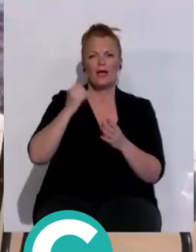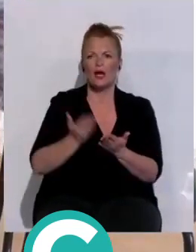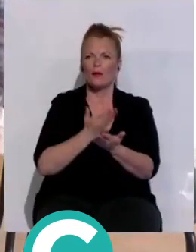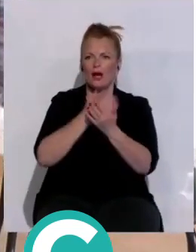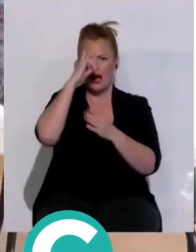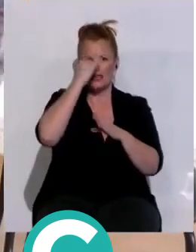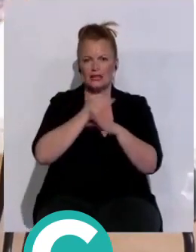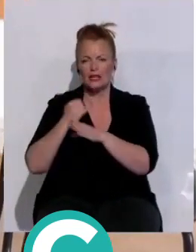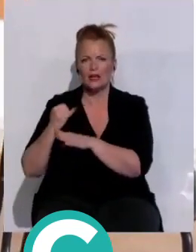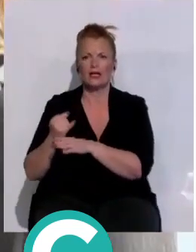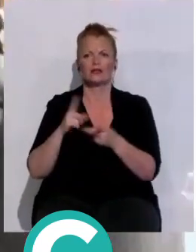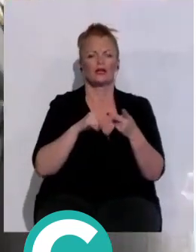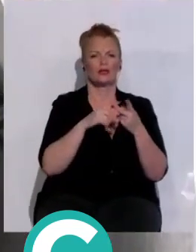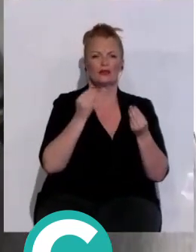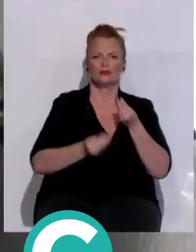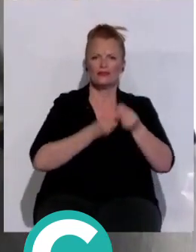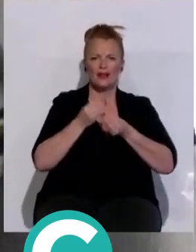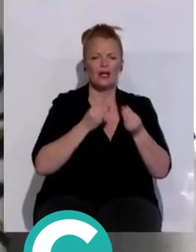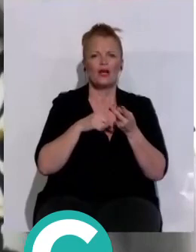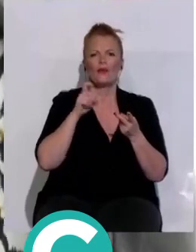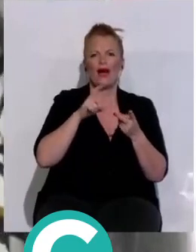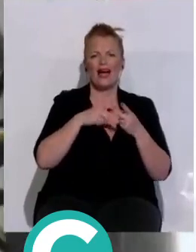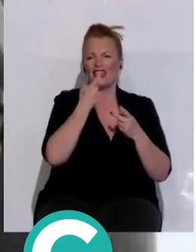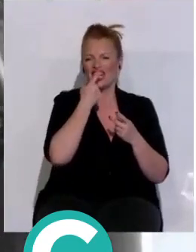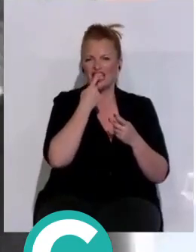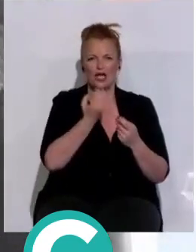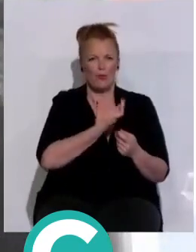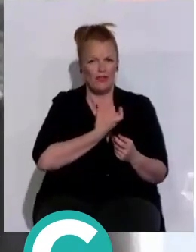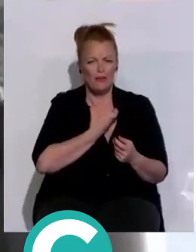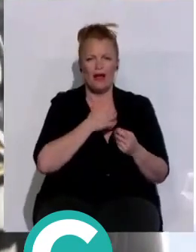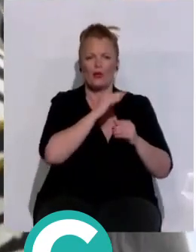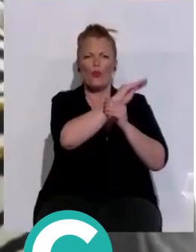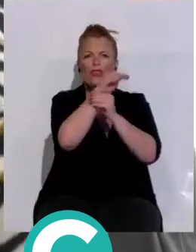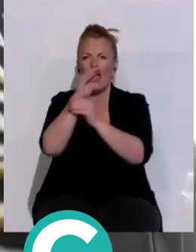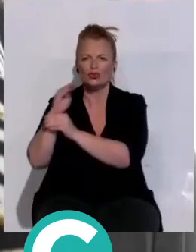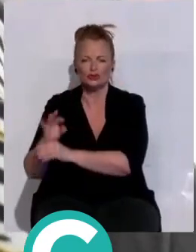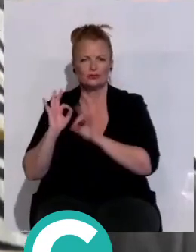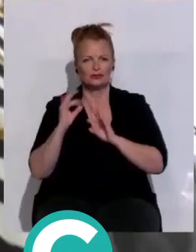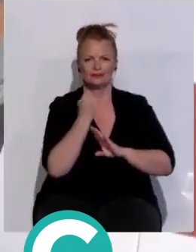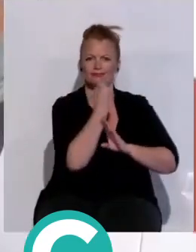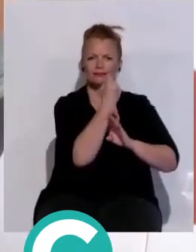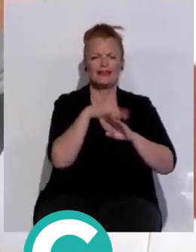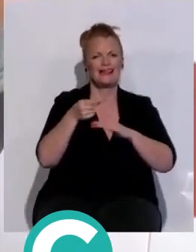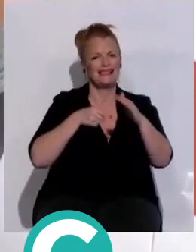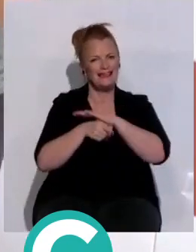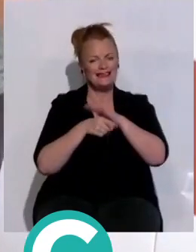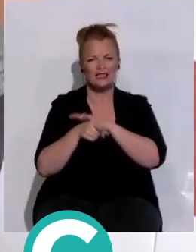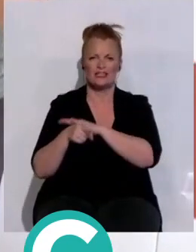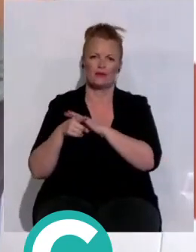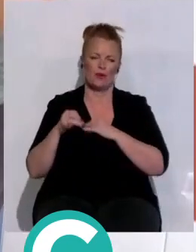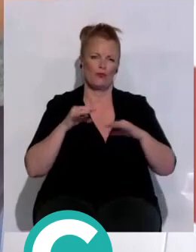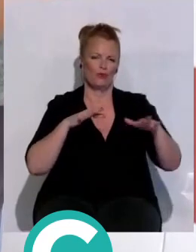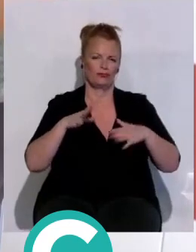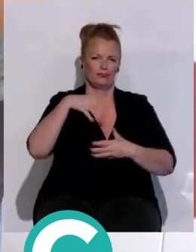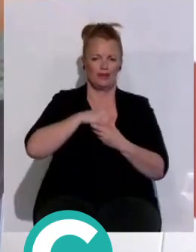municipales, canguros municipales, dentistas municipales y una red de cuidados autogestionada de apoyo a los servicios activados desde el